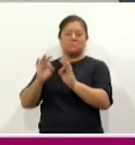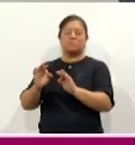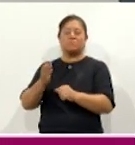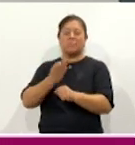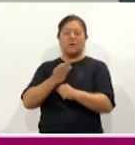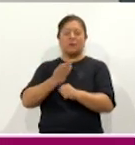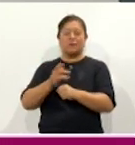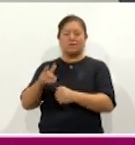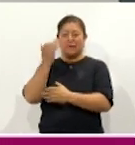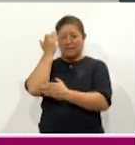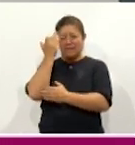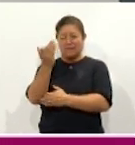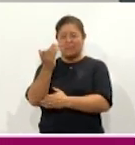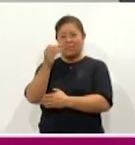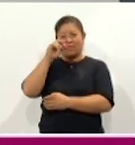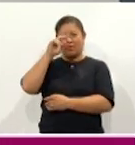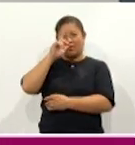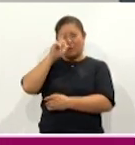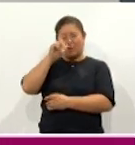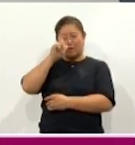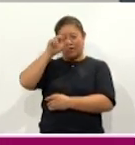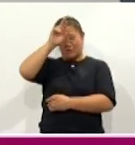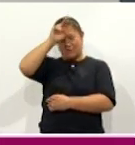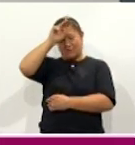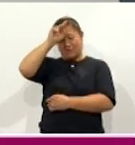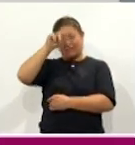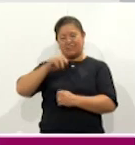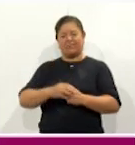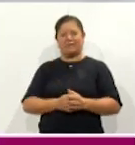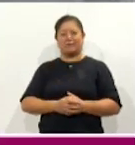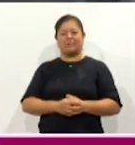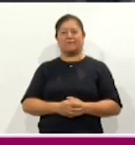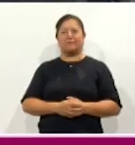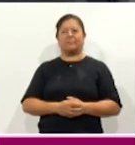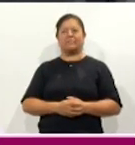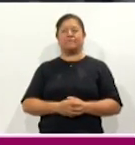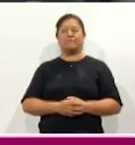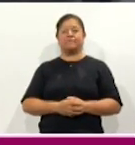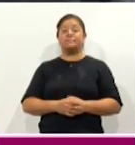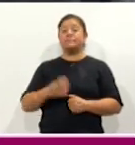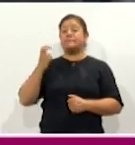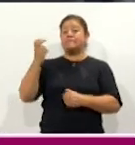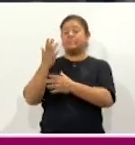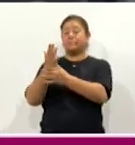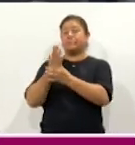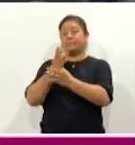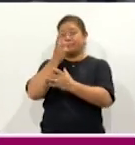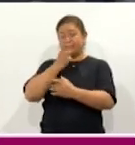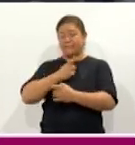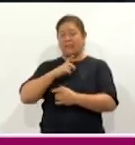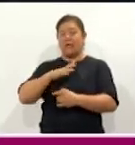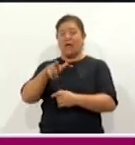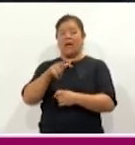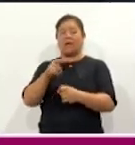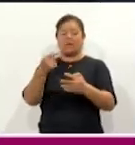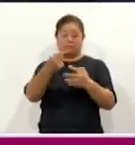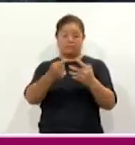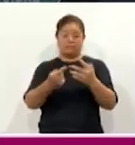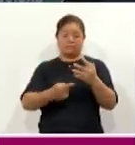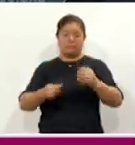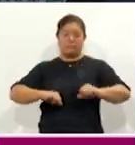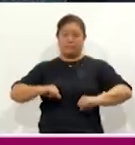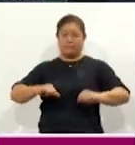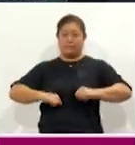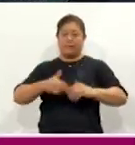esta temporada de avisamiento de las luciérnagas. Torruco Marqués también informó que como parte de las acciones de